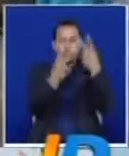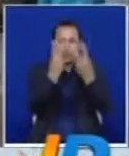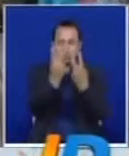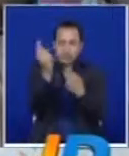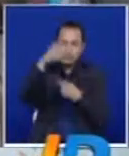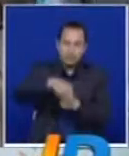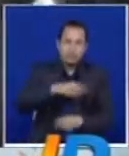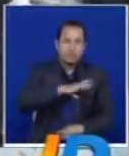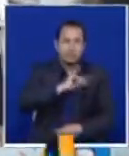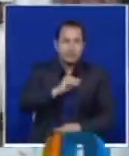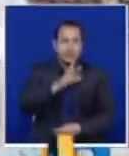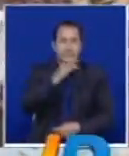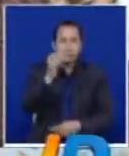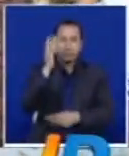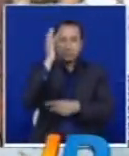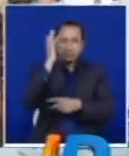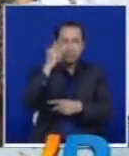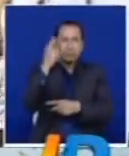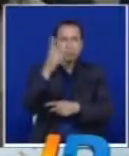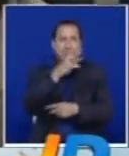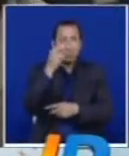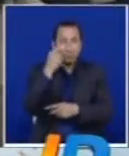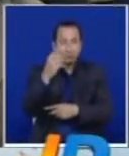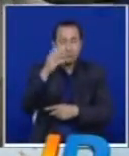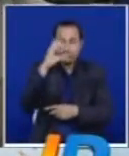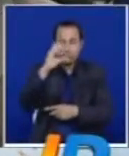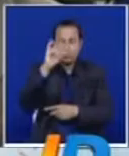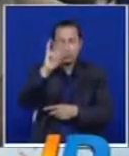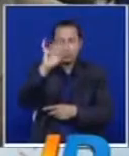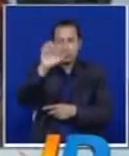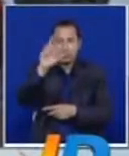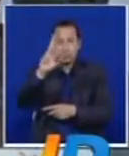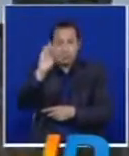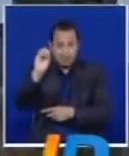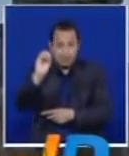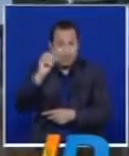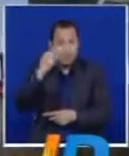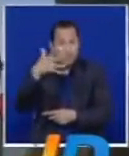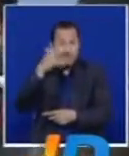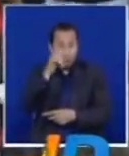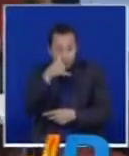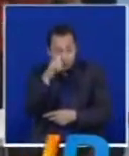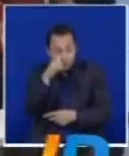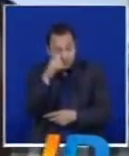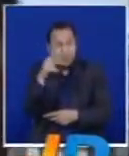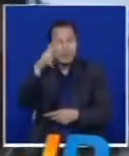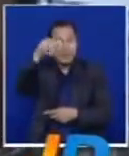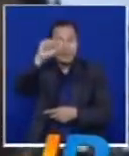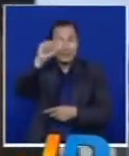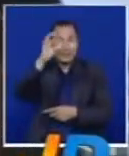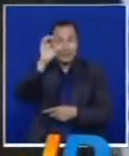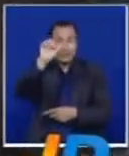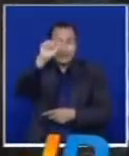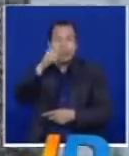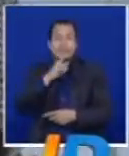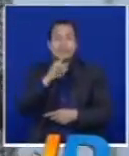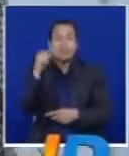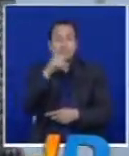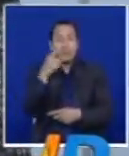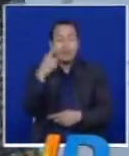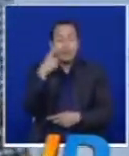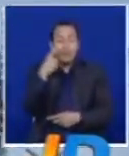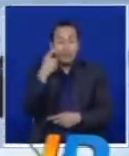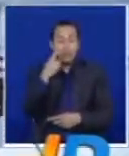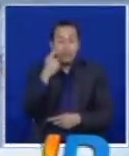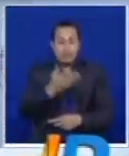para participar como expositor en la tercera cumbre de mandatarios afrodescendientes, el científico de la NASA Raúl Cuero contó cómo a pesar de ser hijo de padres